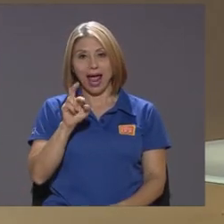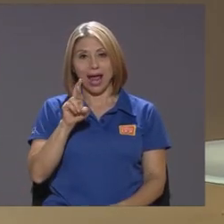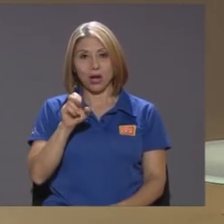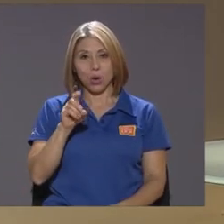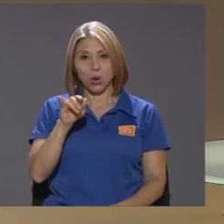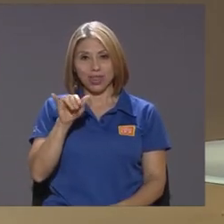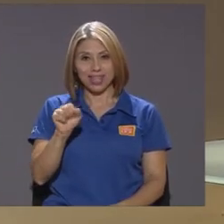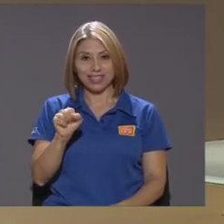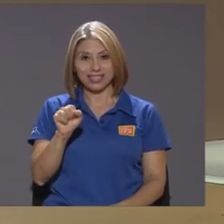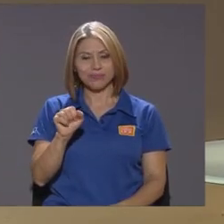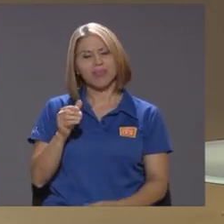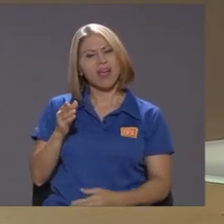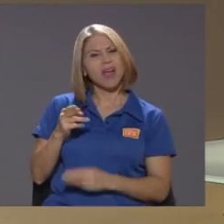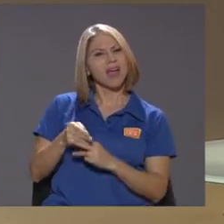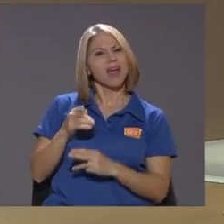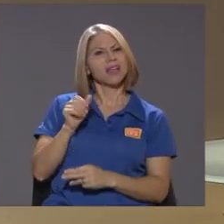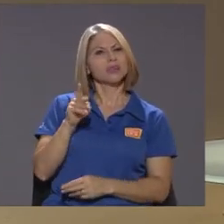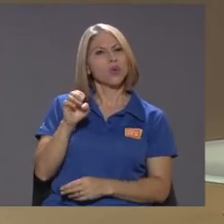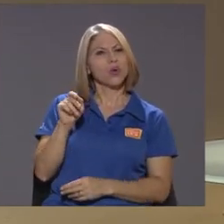en la ciudad de Filadelfia